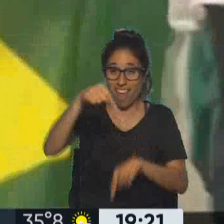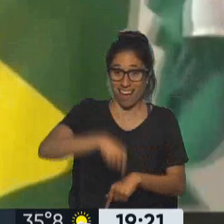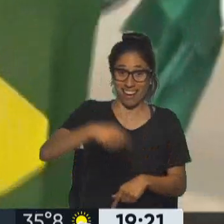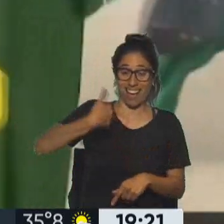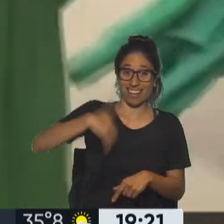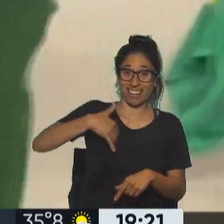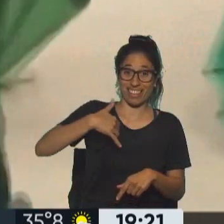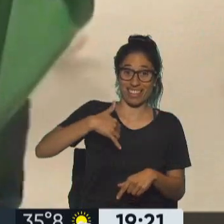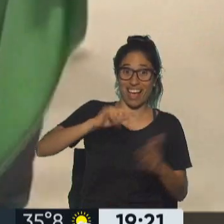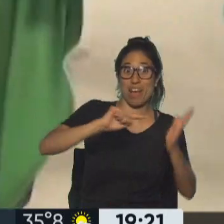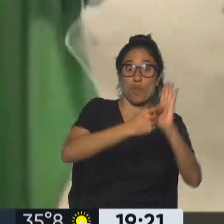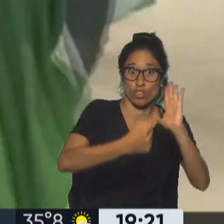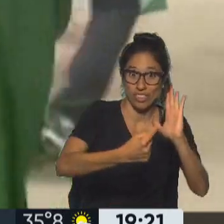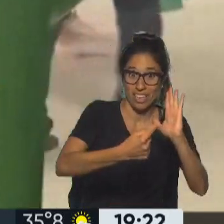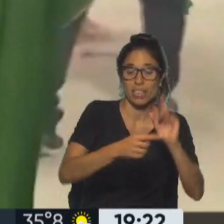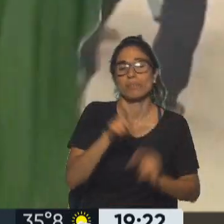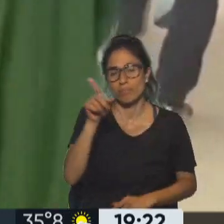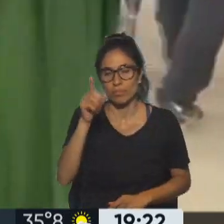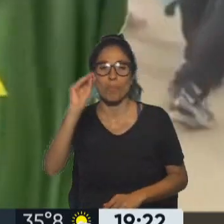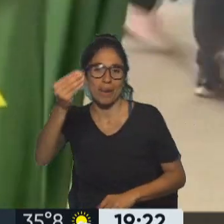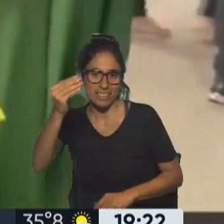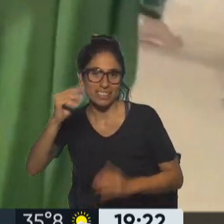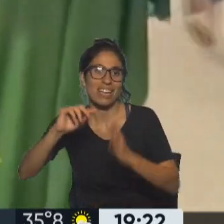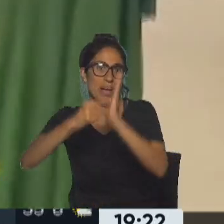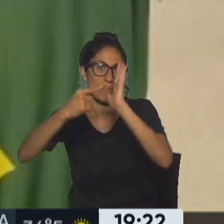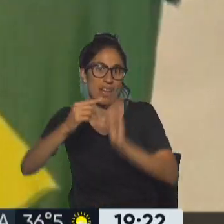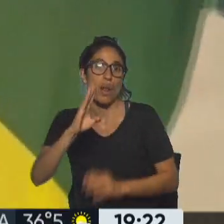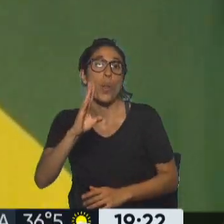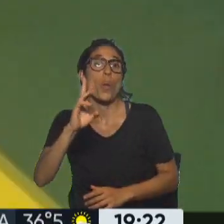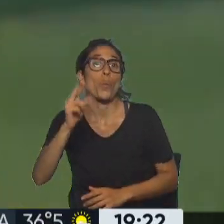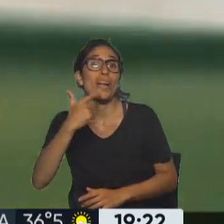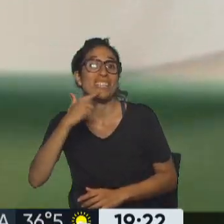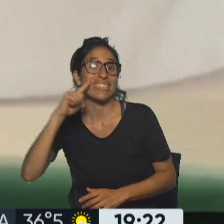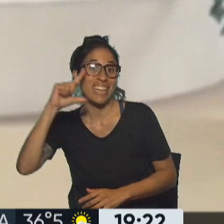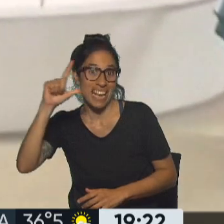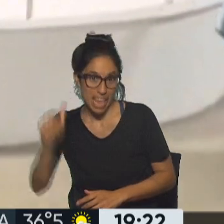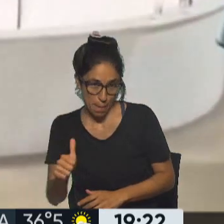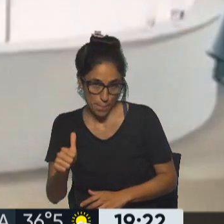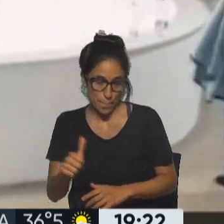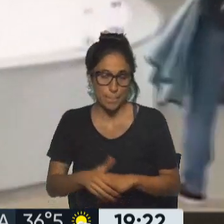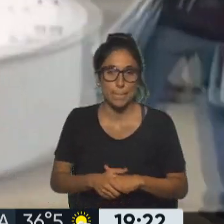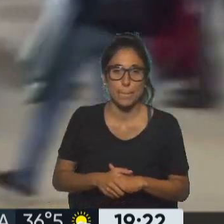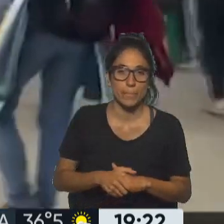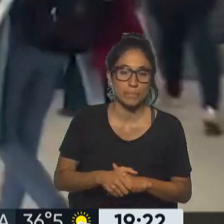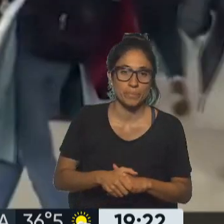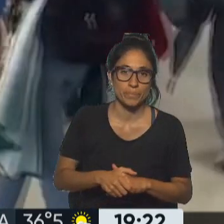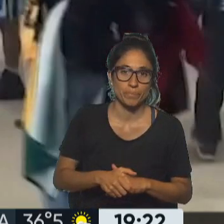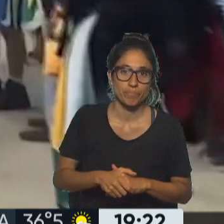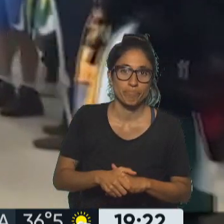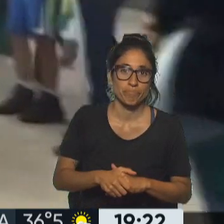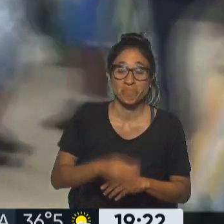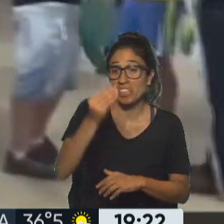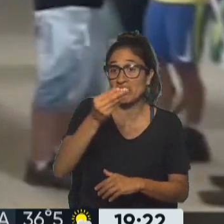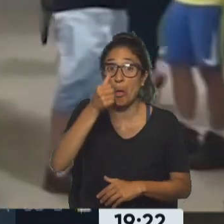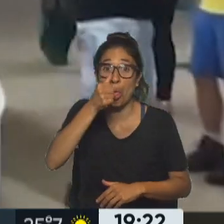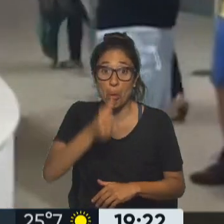que en Brasil trasladada a un lugar muy alejado de los centros urbanos característicos de Brasil esto significa que durante los fines de semana no hay